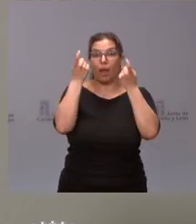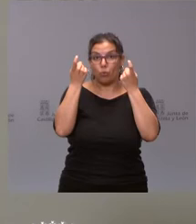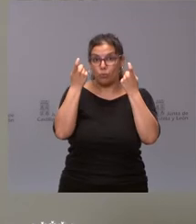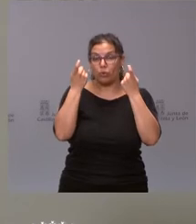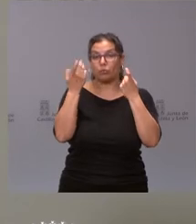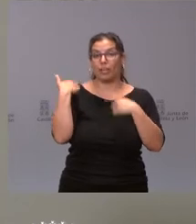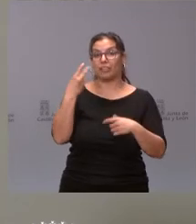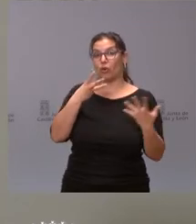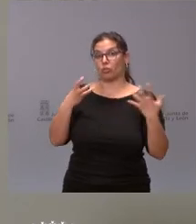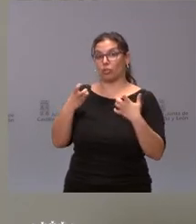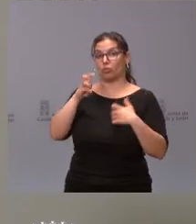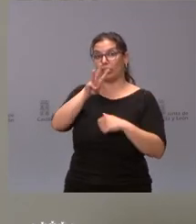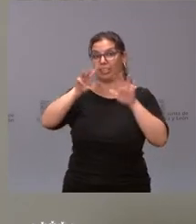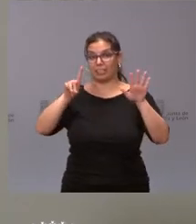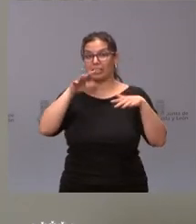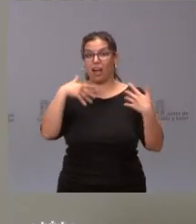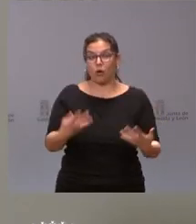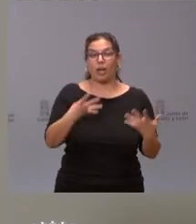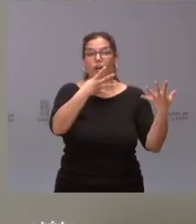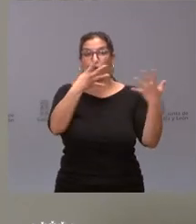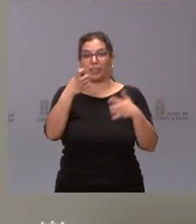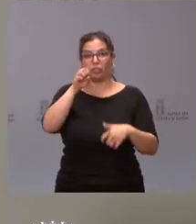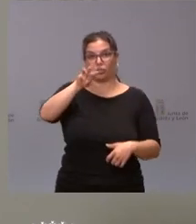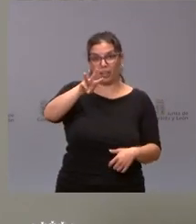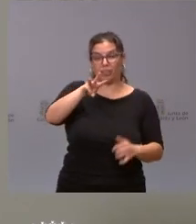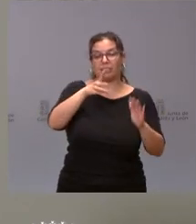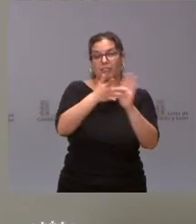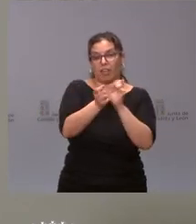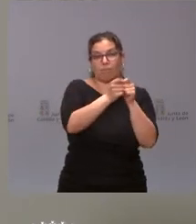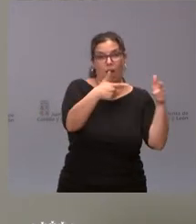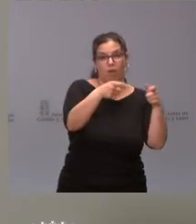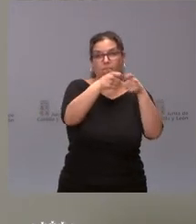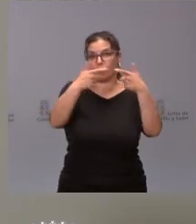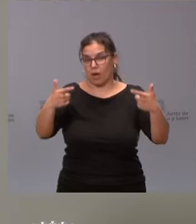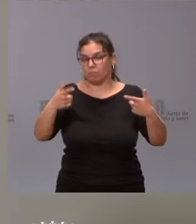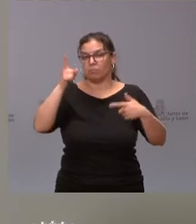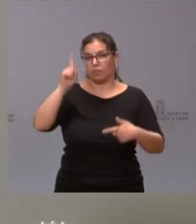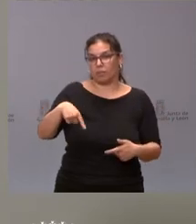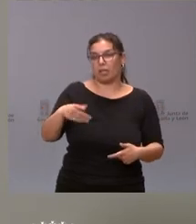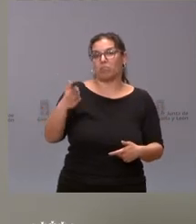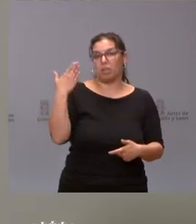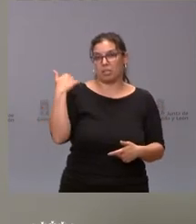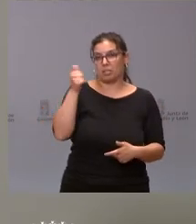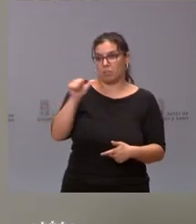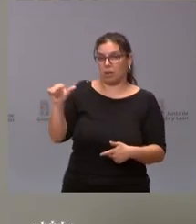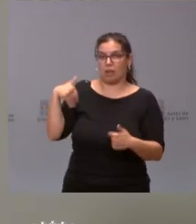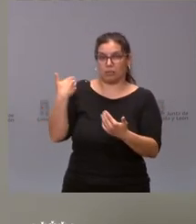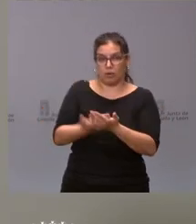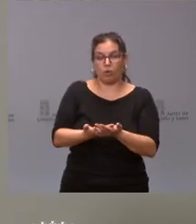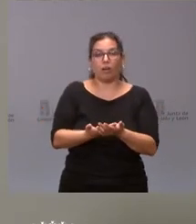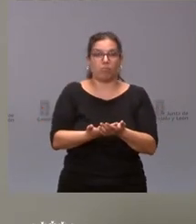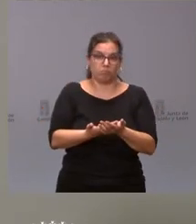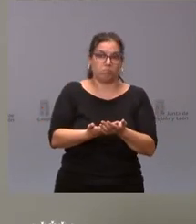836 alumnos a 913, lo que significa que también a un cierto ritmo sigamos